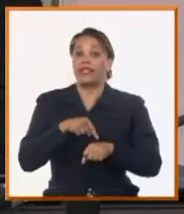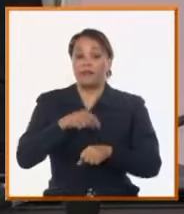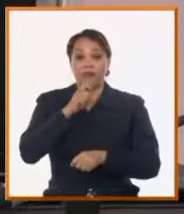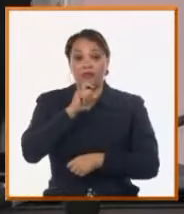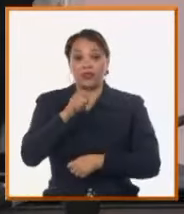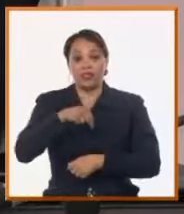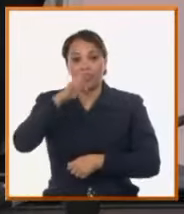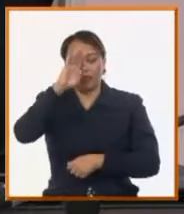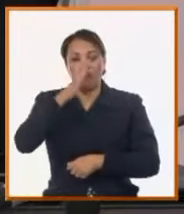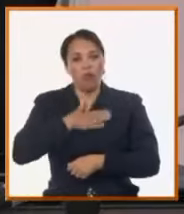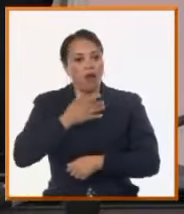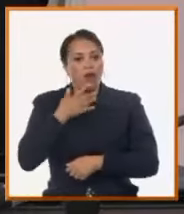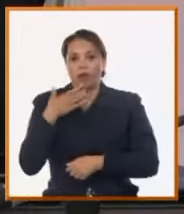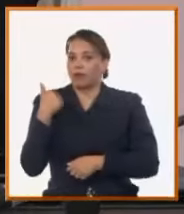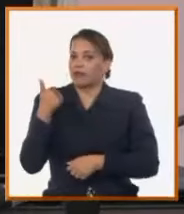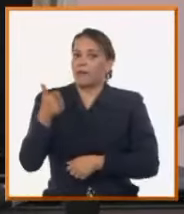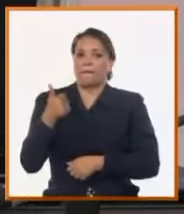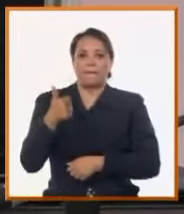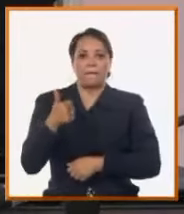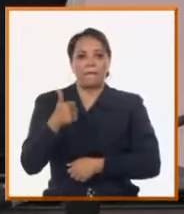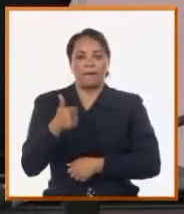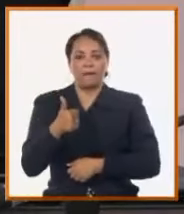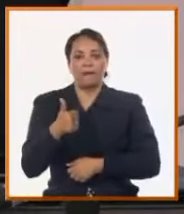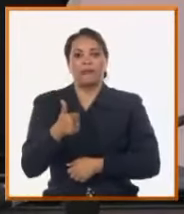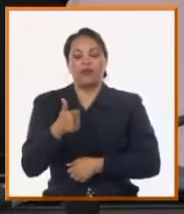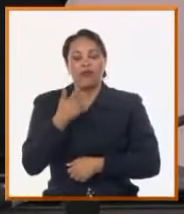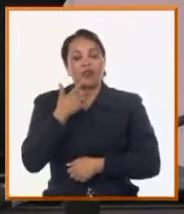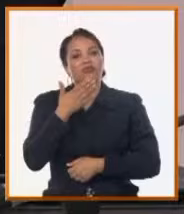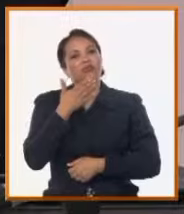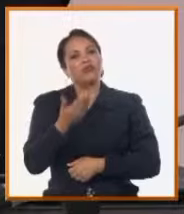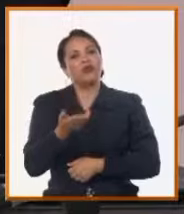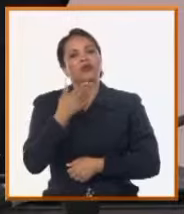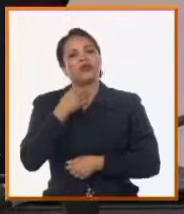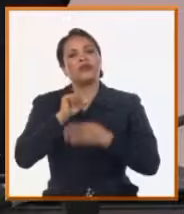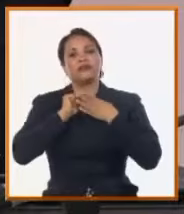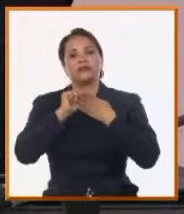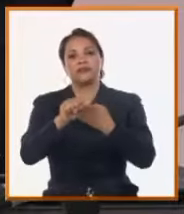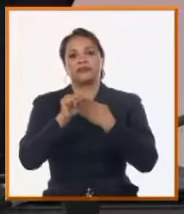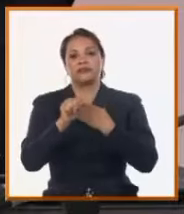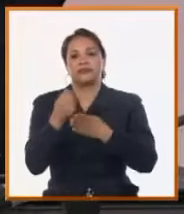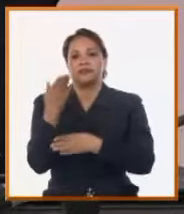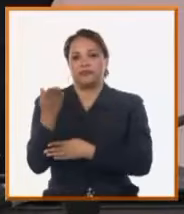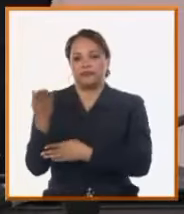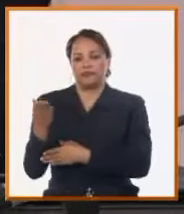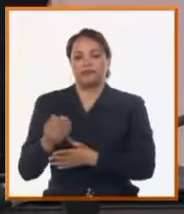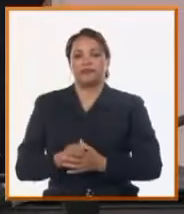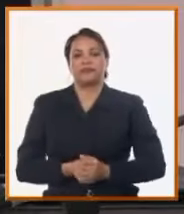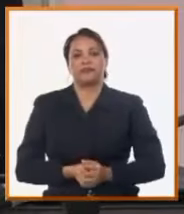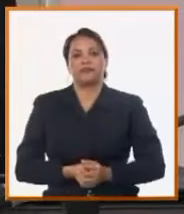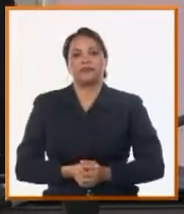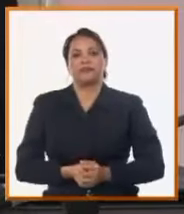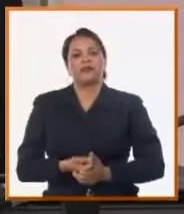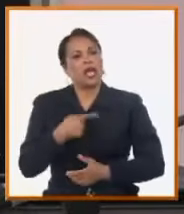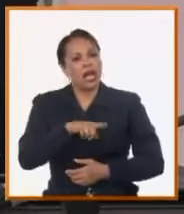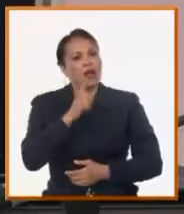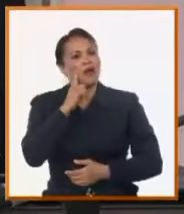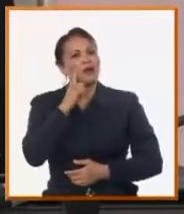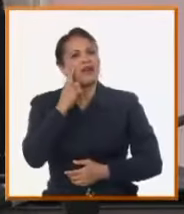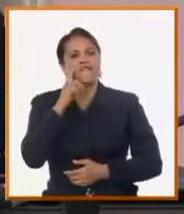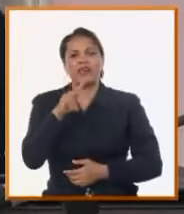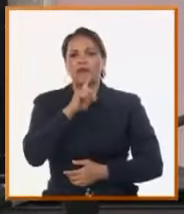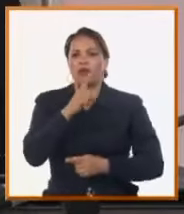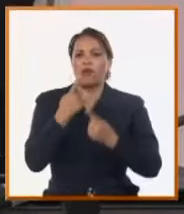y que debe tener, ha tenido sin duda un impacto en los servicios que se han brindado. De todas formas, Leonel, escuchamos muchas